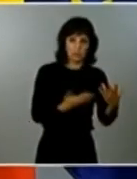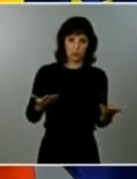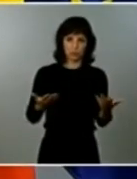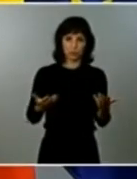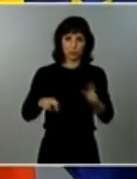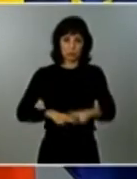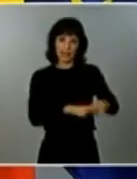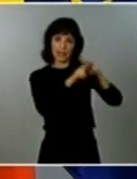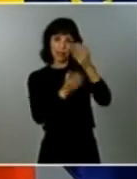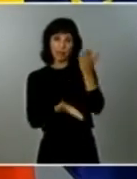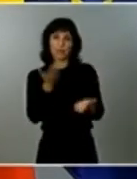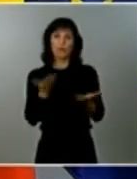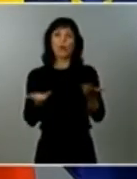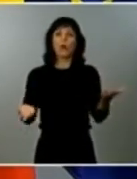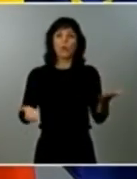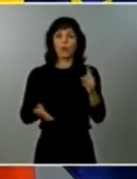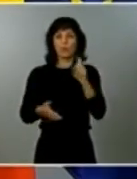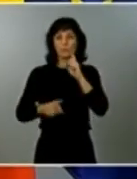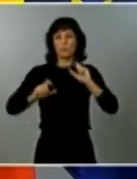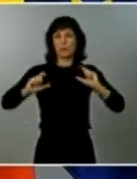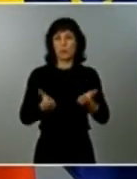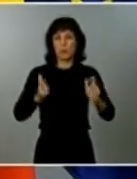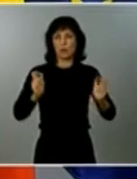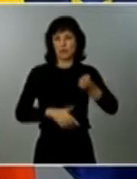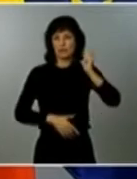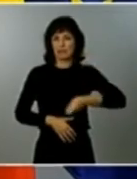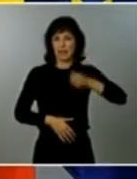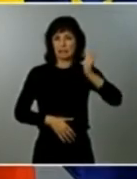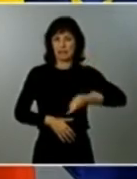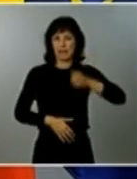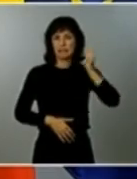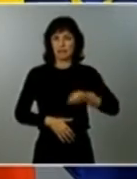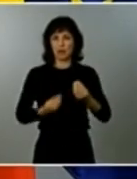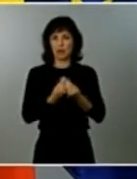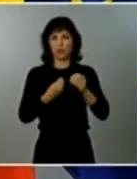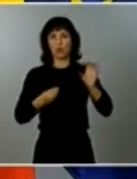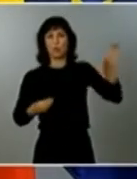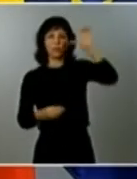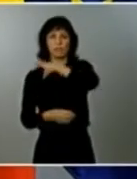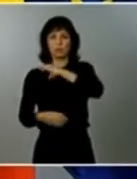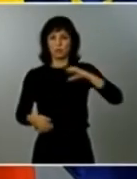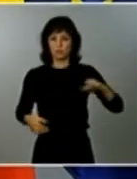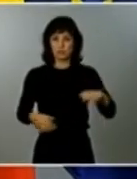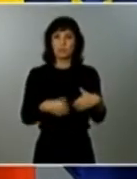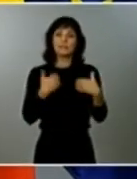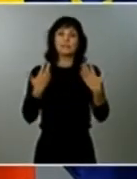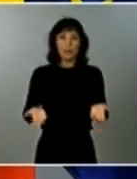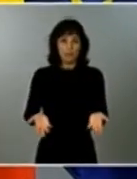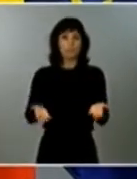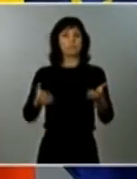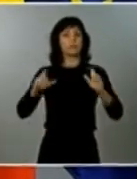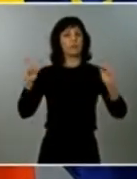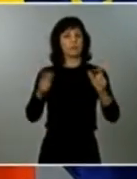dos semanas desde que entró en vigor la suspensión de esta actividad económica. Para ver el efecto del cierre de